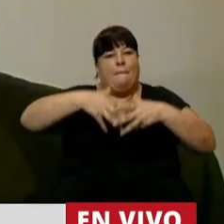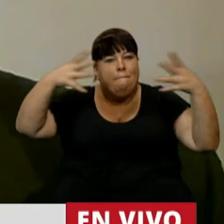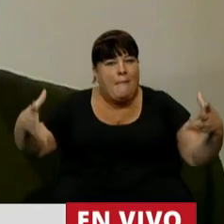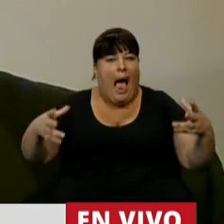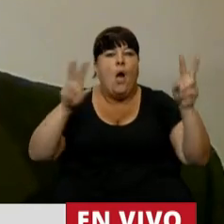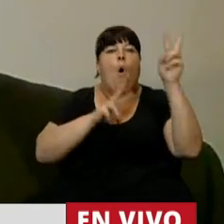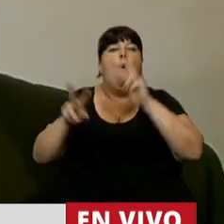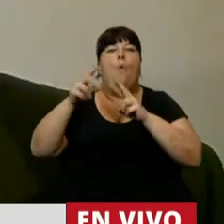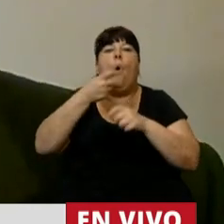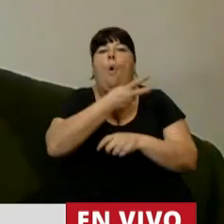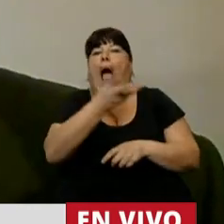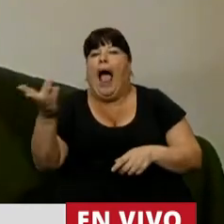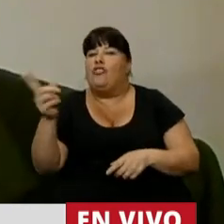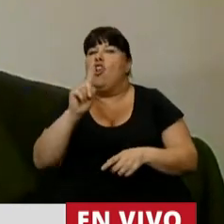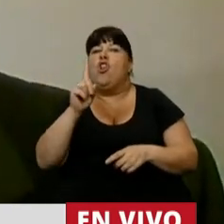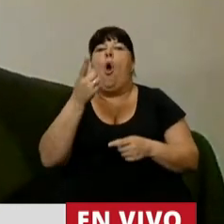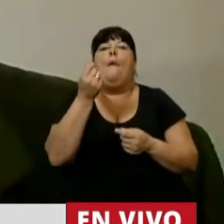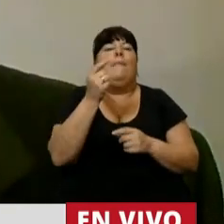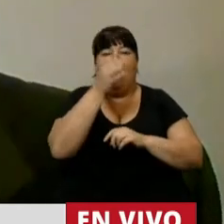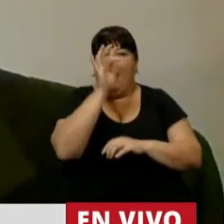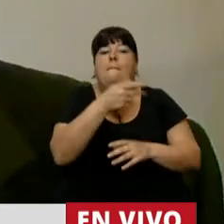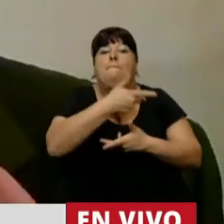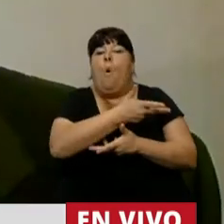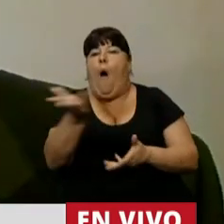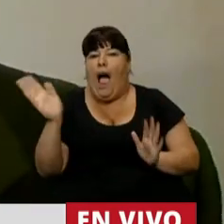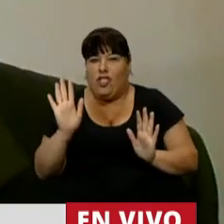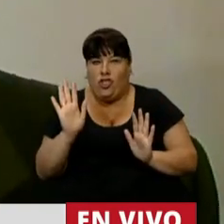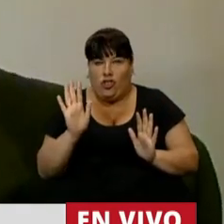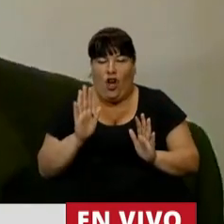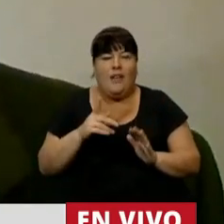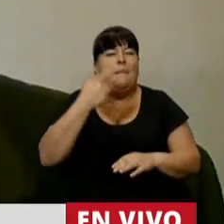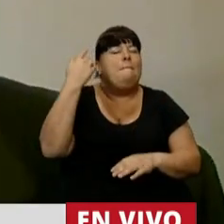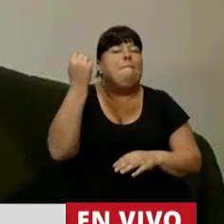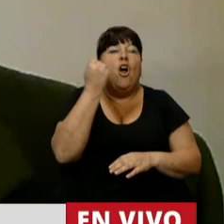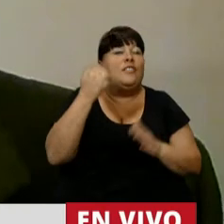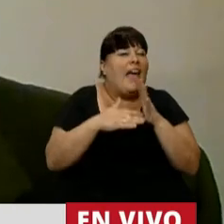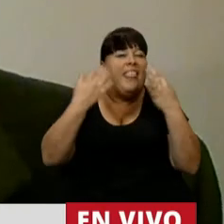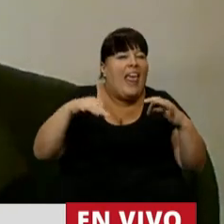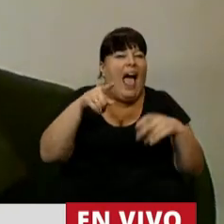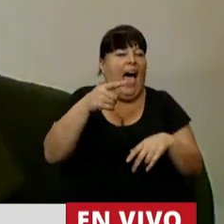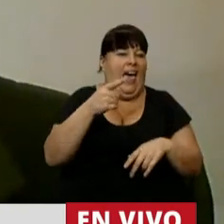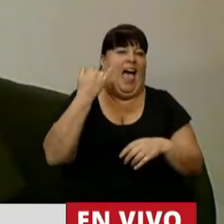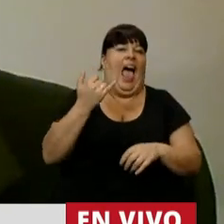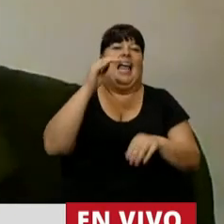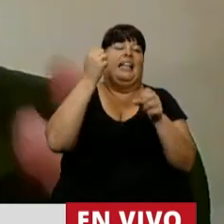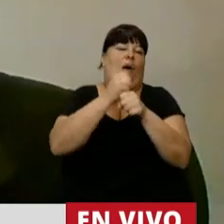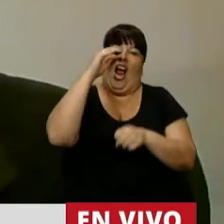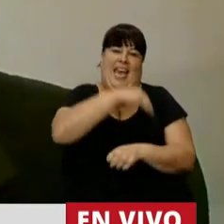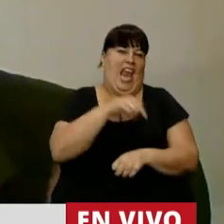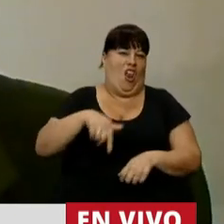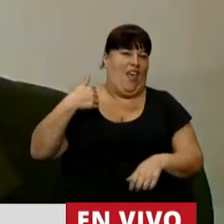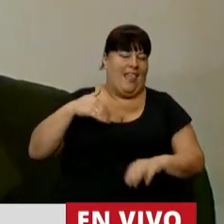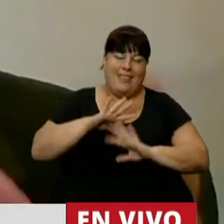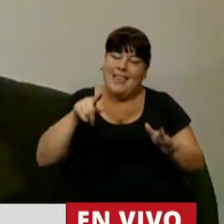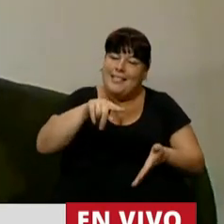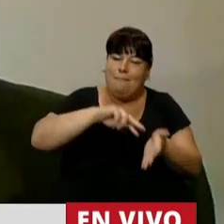hay que ir por cantidad y no tanto por precio el talón de Aquiles es el grado de informalidad de la Argentina la